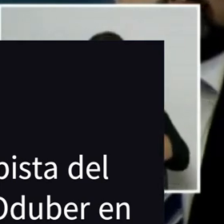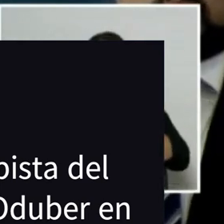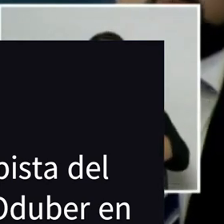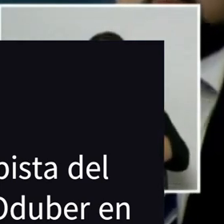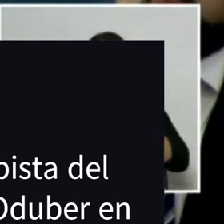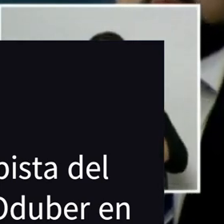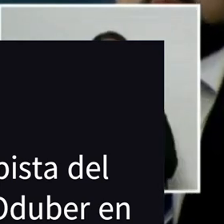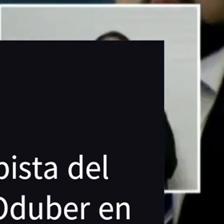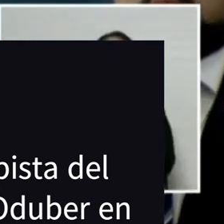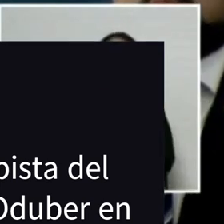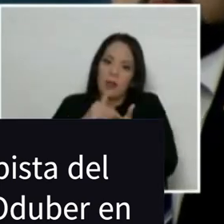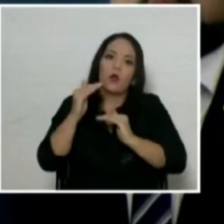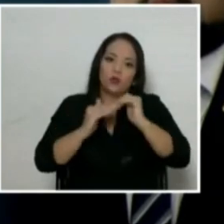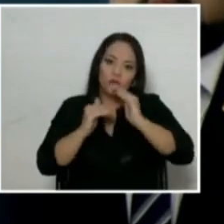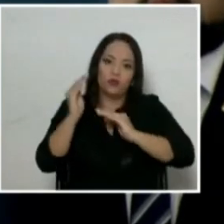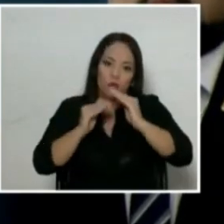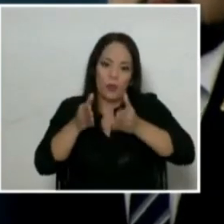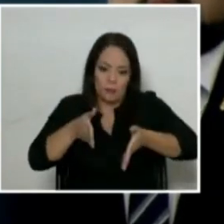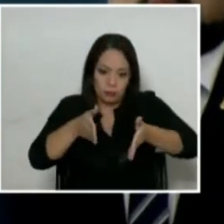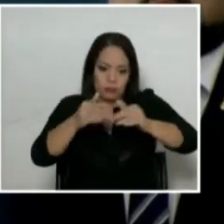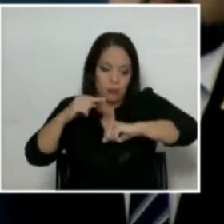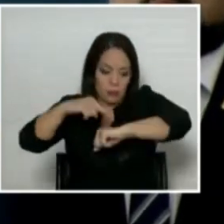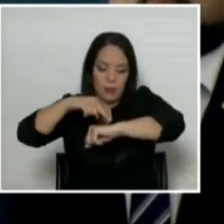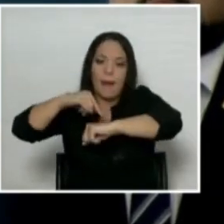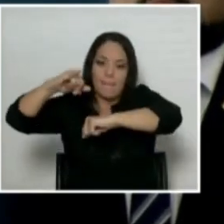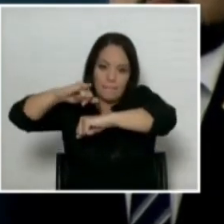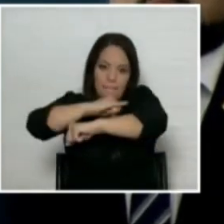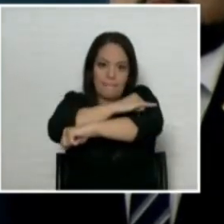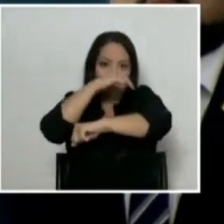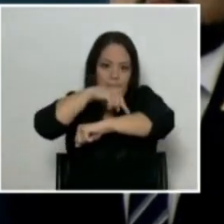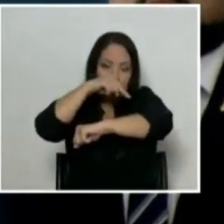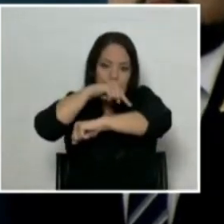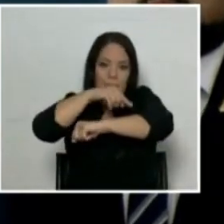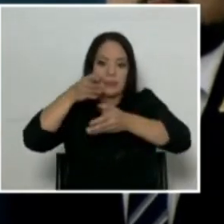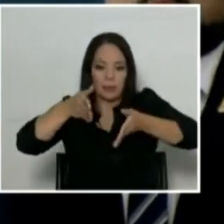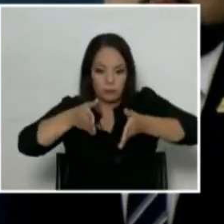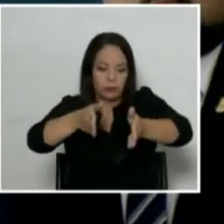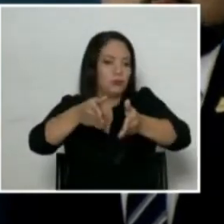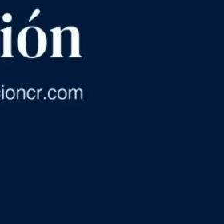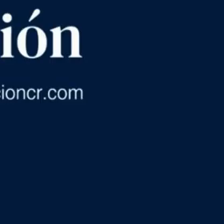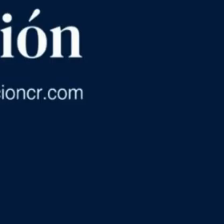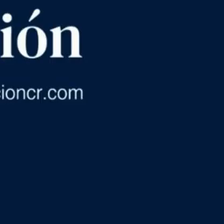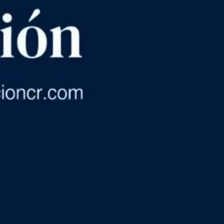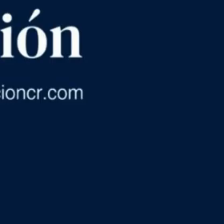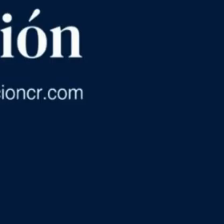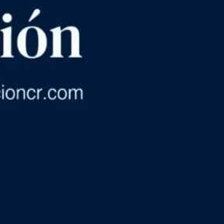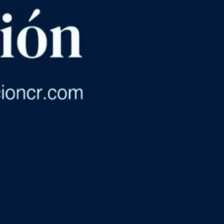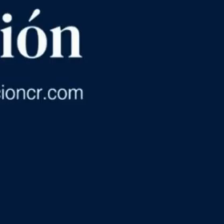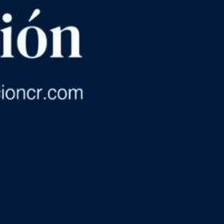de la reconstrucción de la pista y los sistemas de drenaje que la misma conllevan.